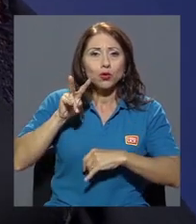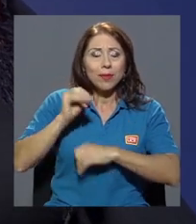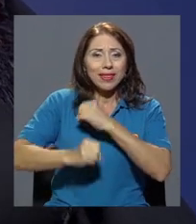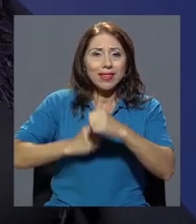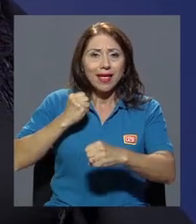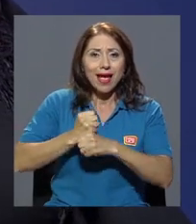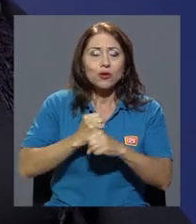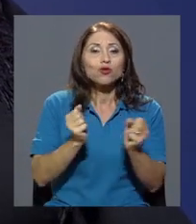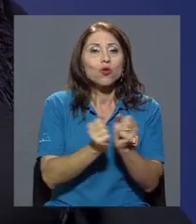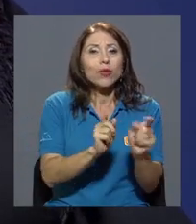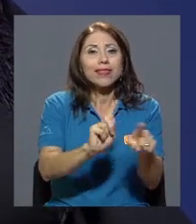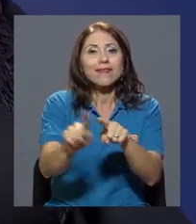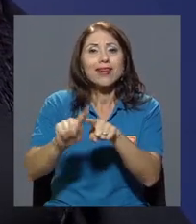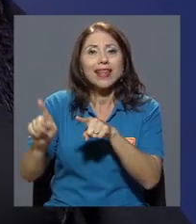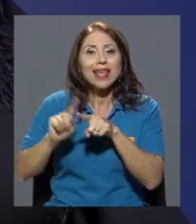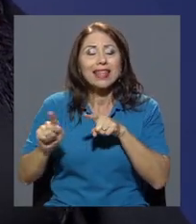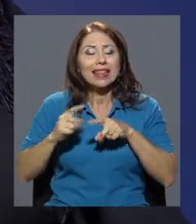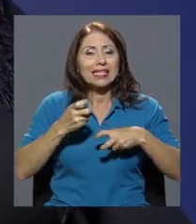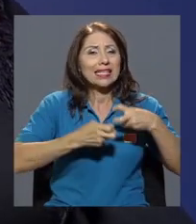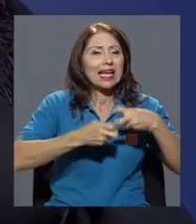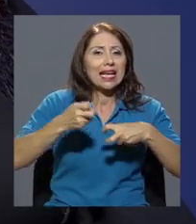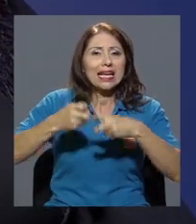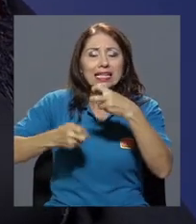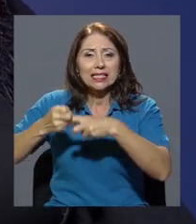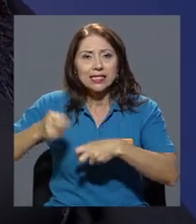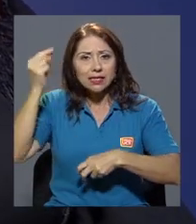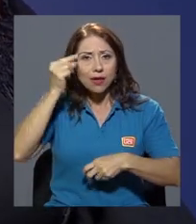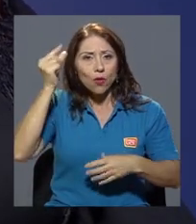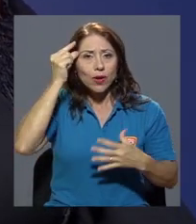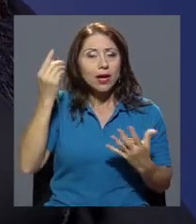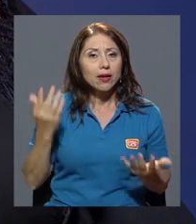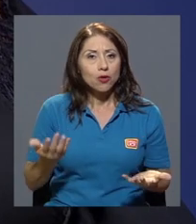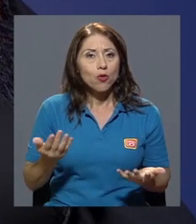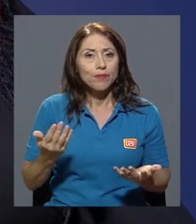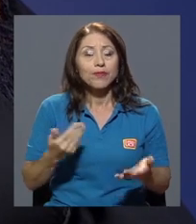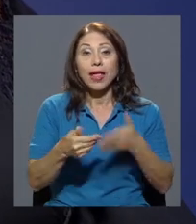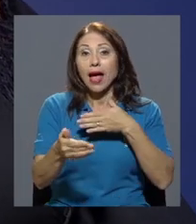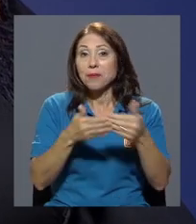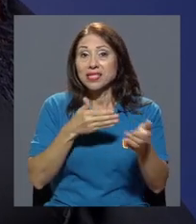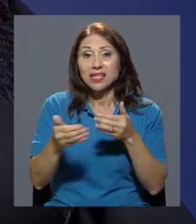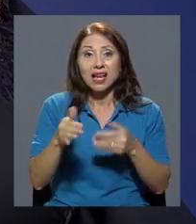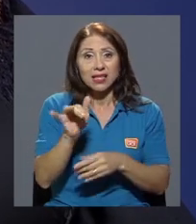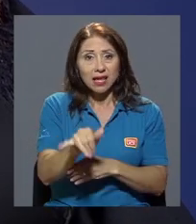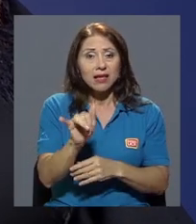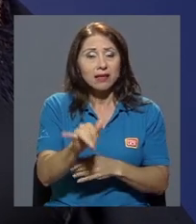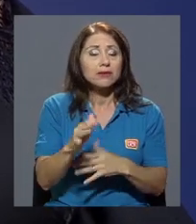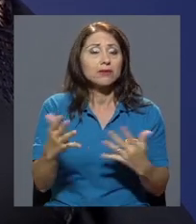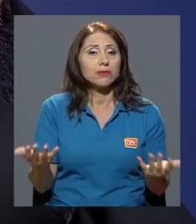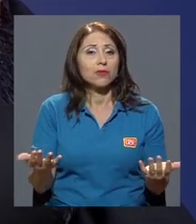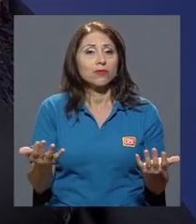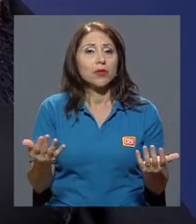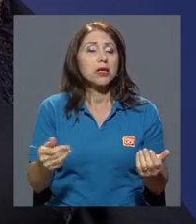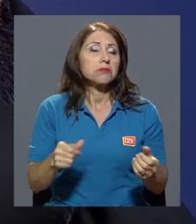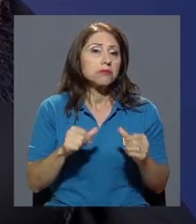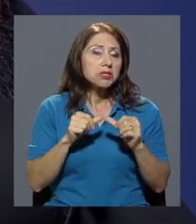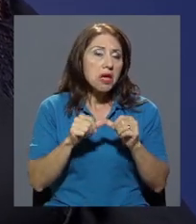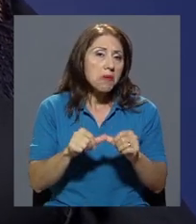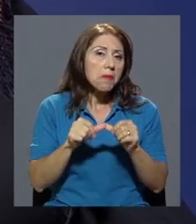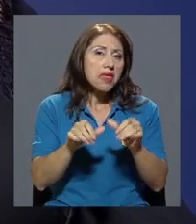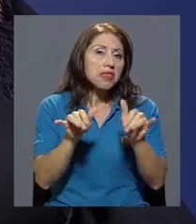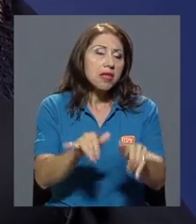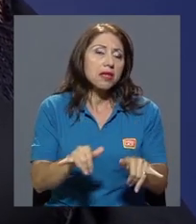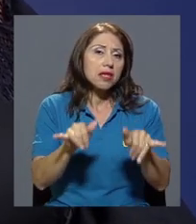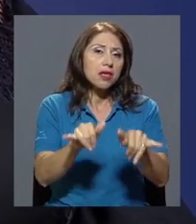con las diferentes crisis de gobierno que hemos tenido, a pesar de eso se habían mantenido, digamos, algunos